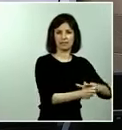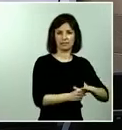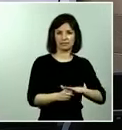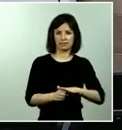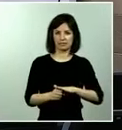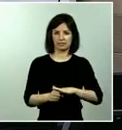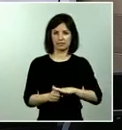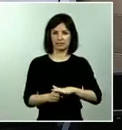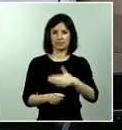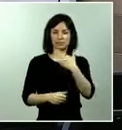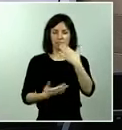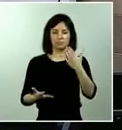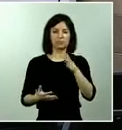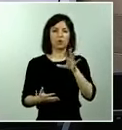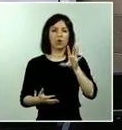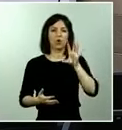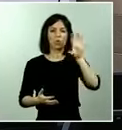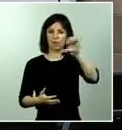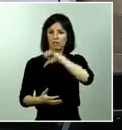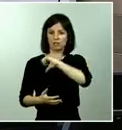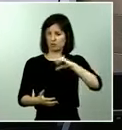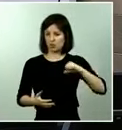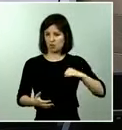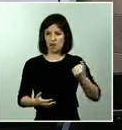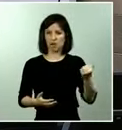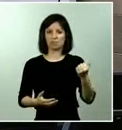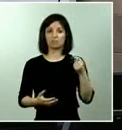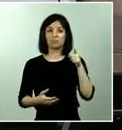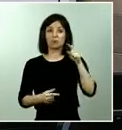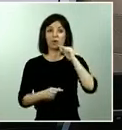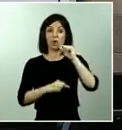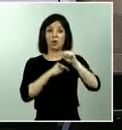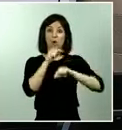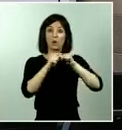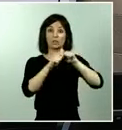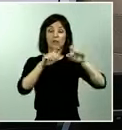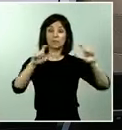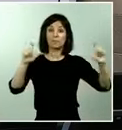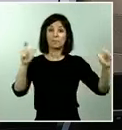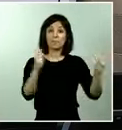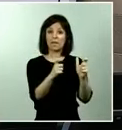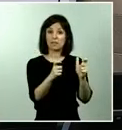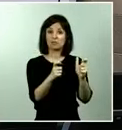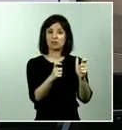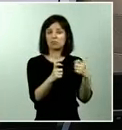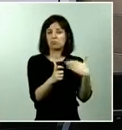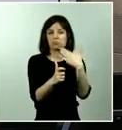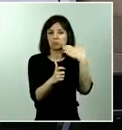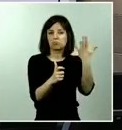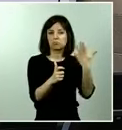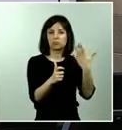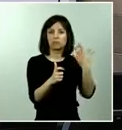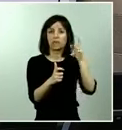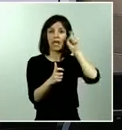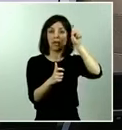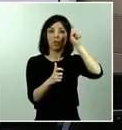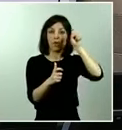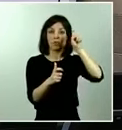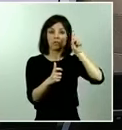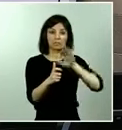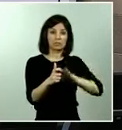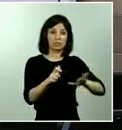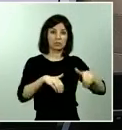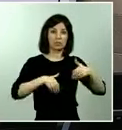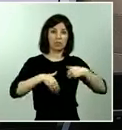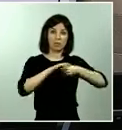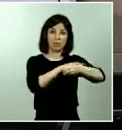autónomas se las tuviera un menor número de contagios por ejemplo en la educación los niños pudiesen regresar antes o algo